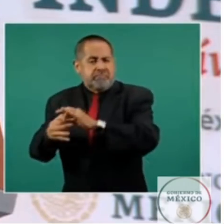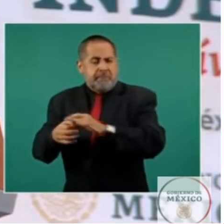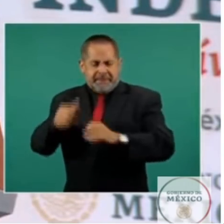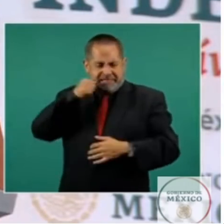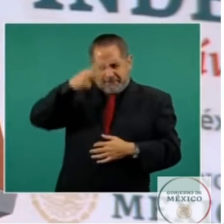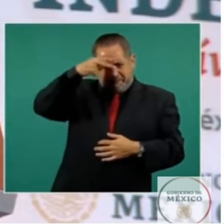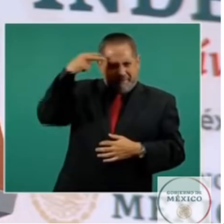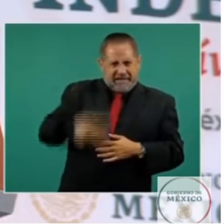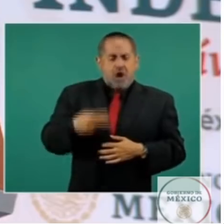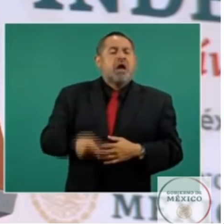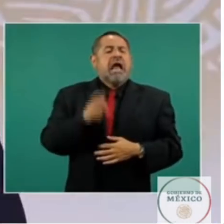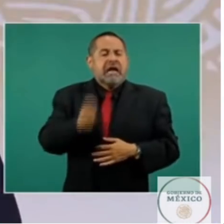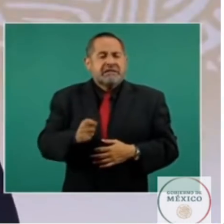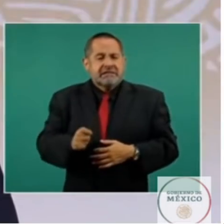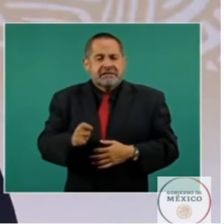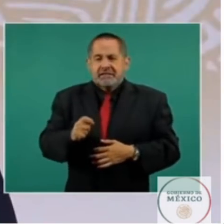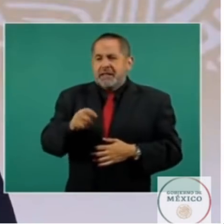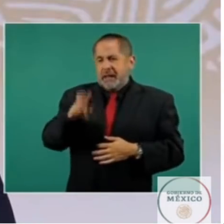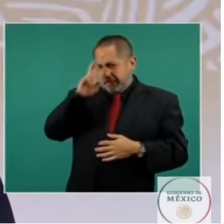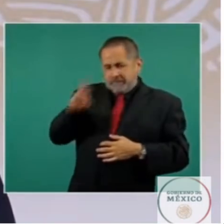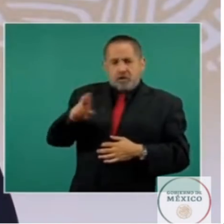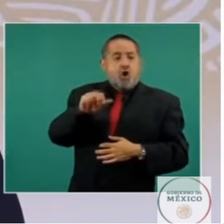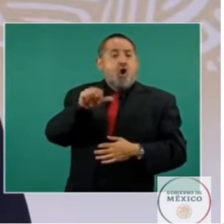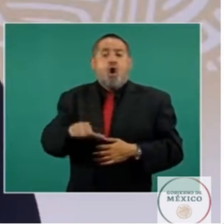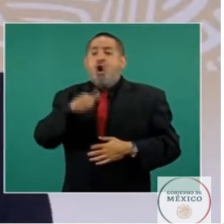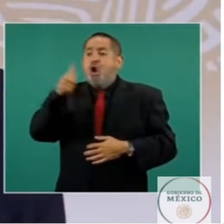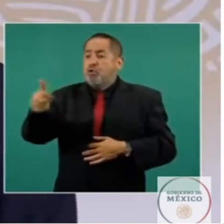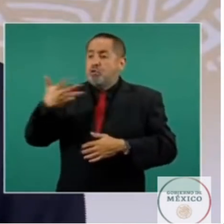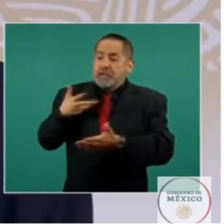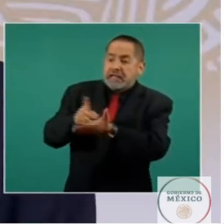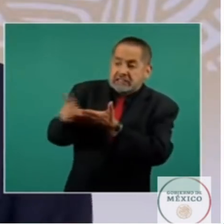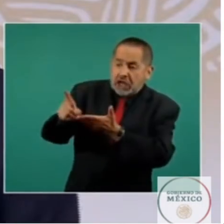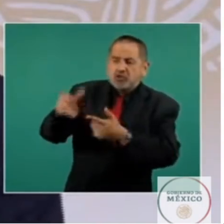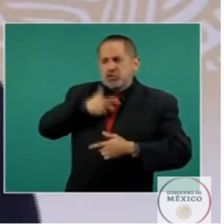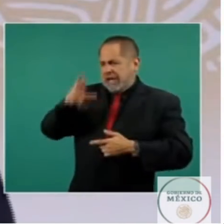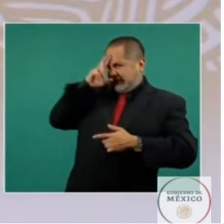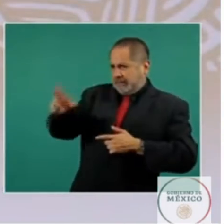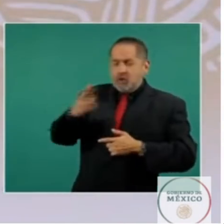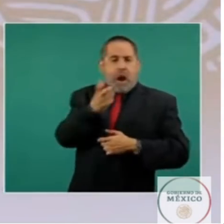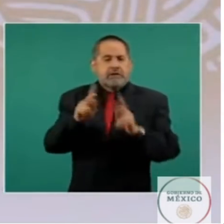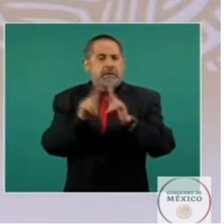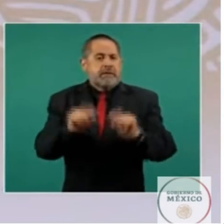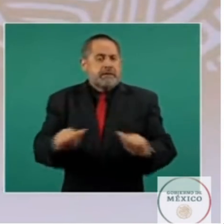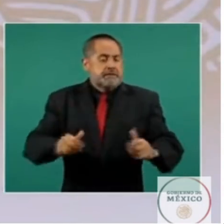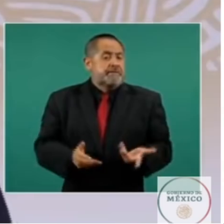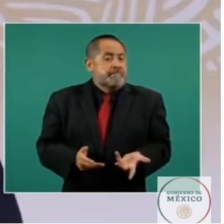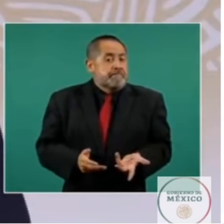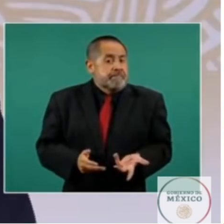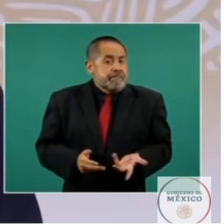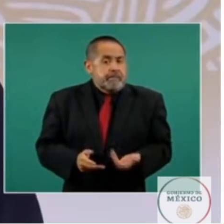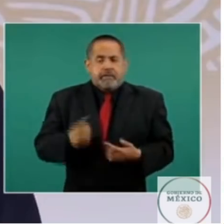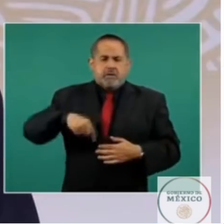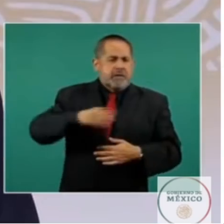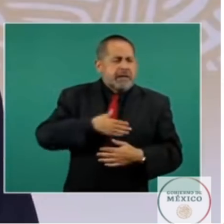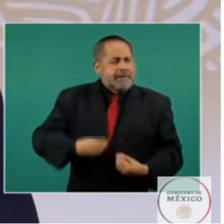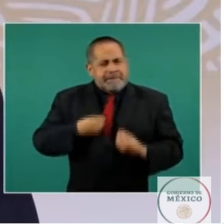mexicano el respeto al derecho ajeno es la paz hay un mérito indiscutible en quienes han dedicado vida y